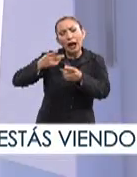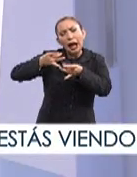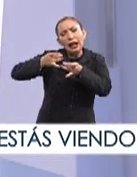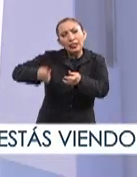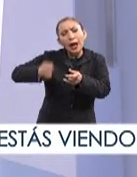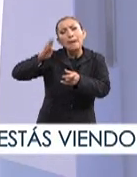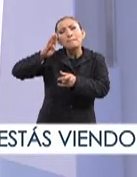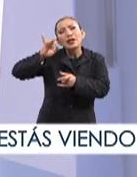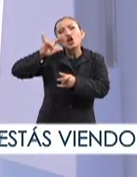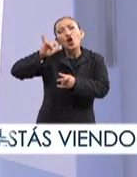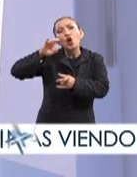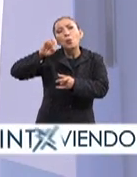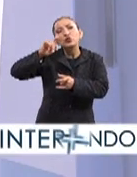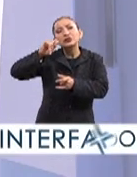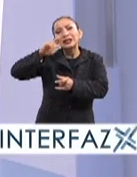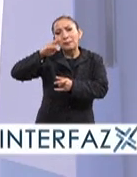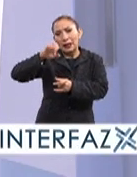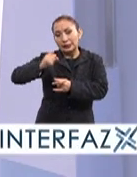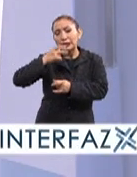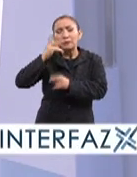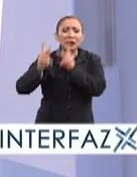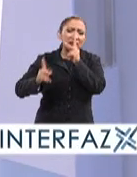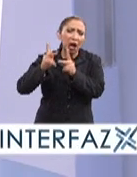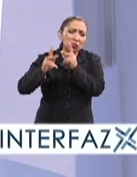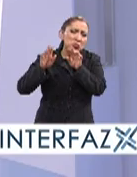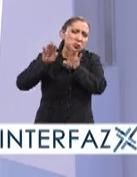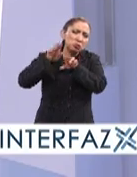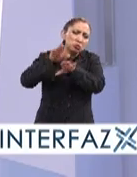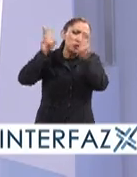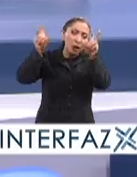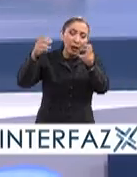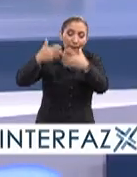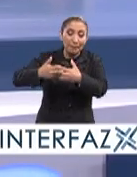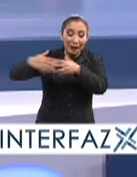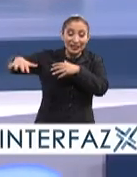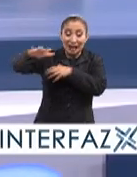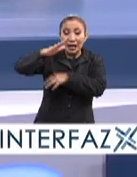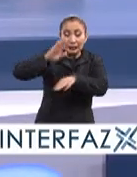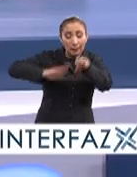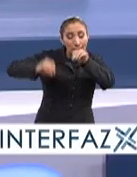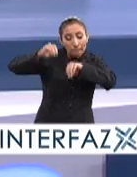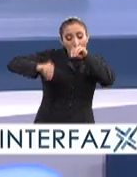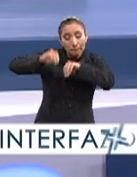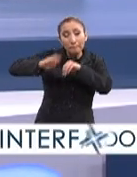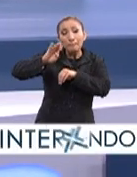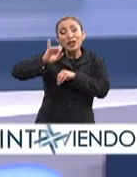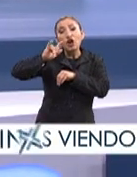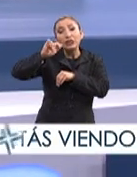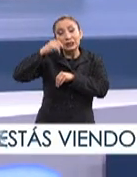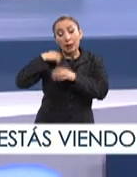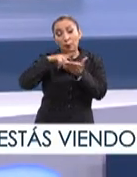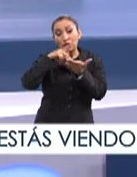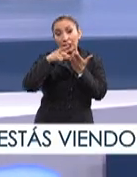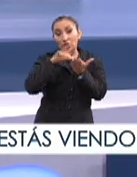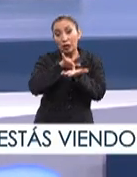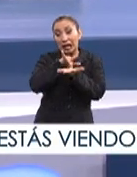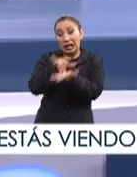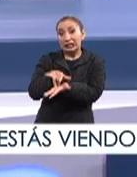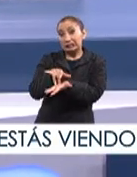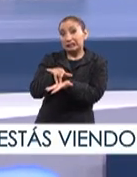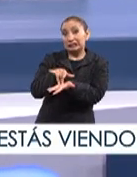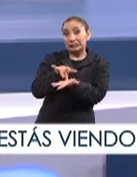la Calidad de Biocombustibles. Y estamos charlando sobre la planta productora de biodiesel, este proyecto que lograron gracias a